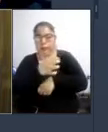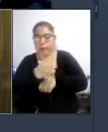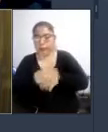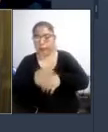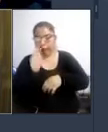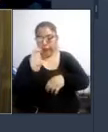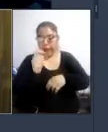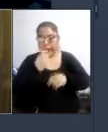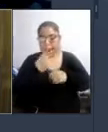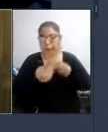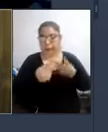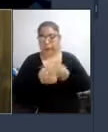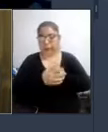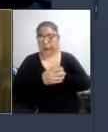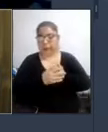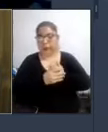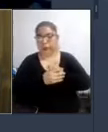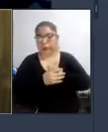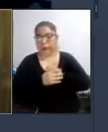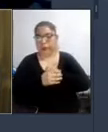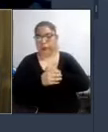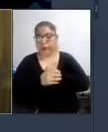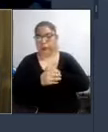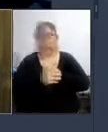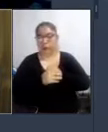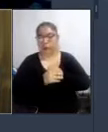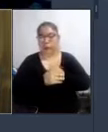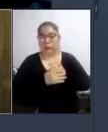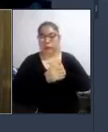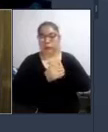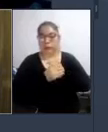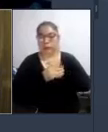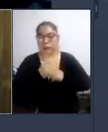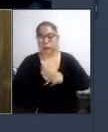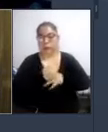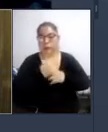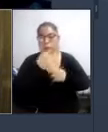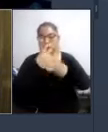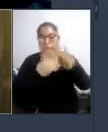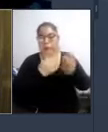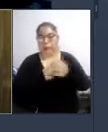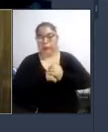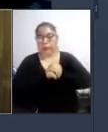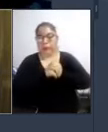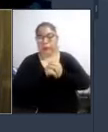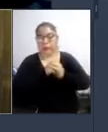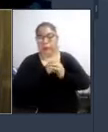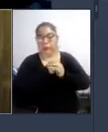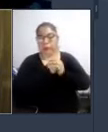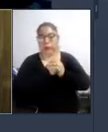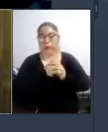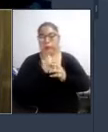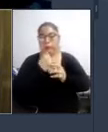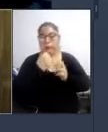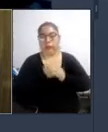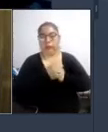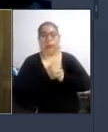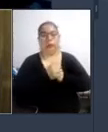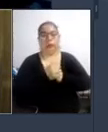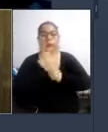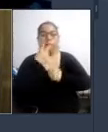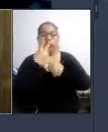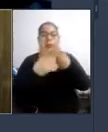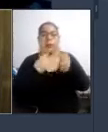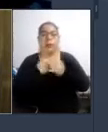legalmente ante la autoridad pertinente y otros aliados estratégicos sobre el